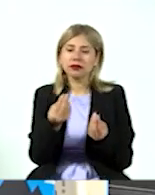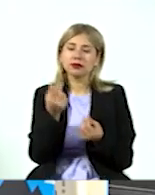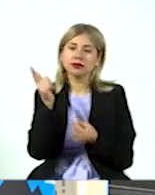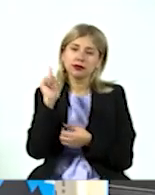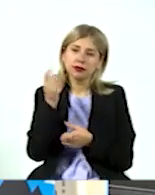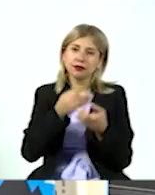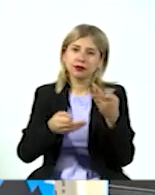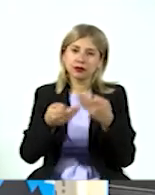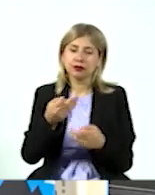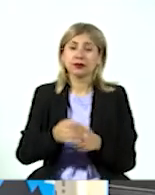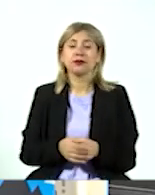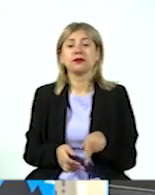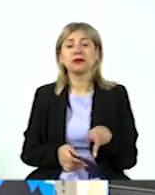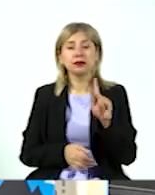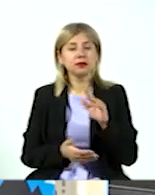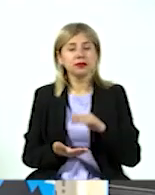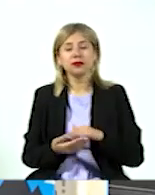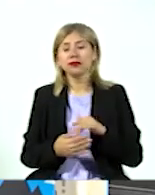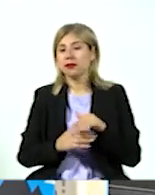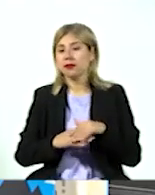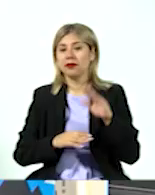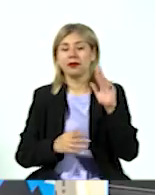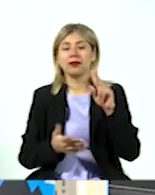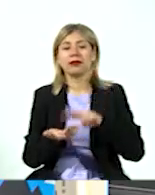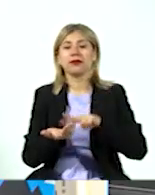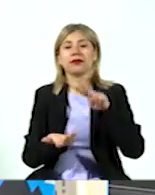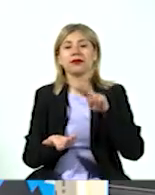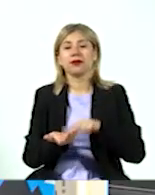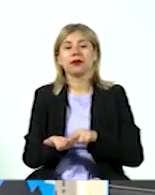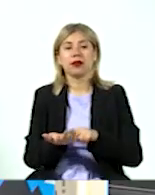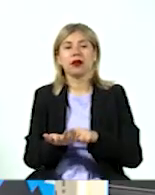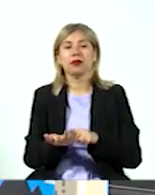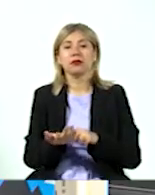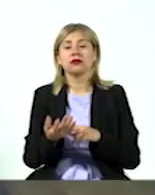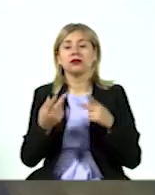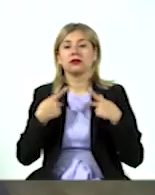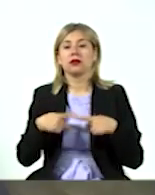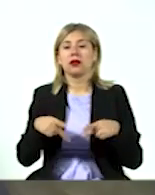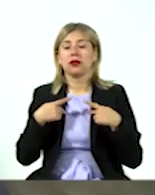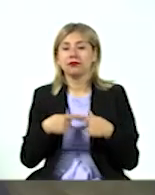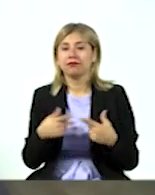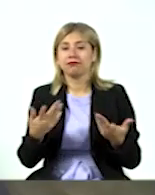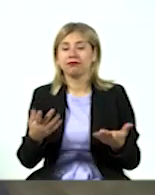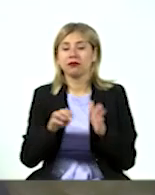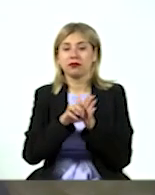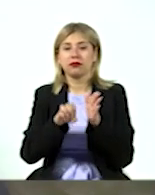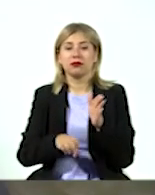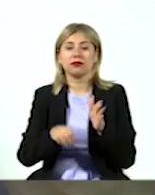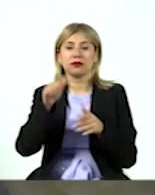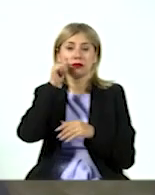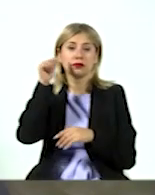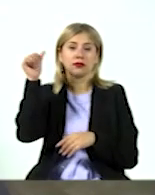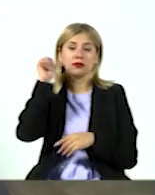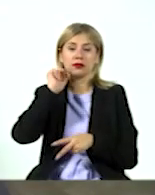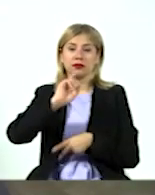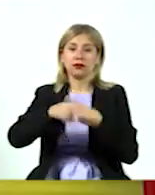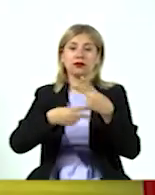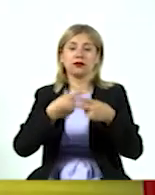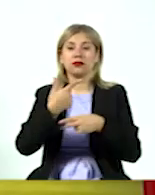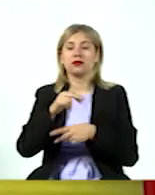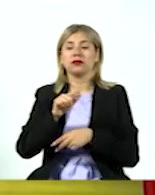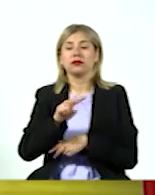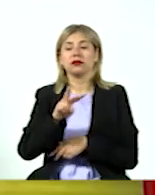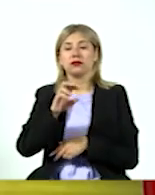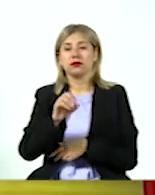y valorar otras cosas de la vida, por ejemplo, yo ayer valor que haya ido mucha gente, valor que haya estado Gustavo Padilla, rector del